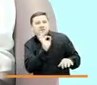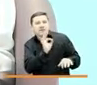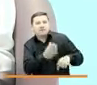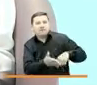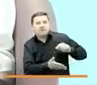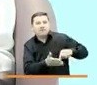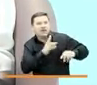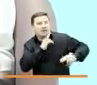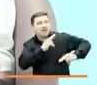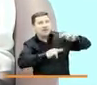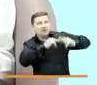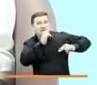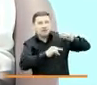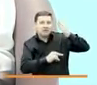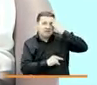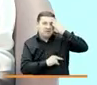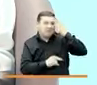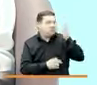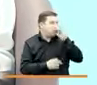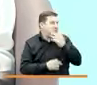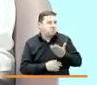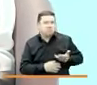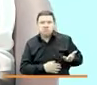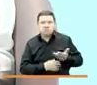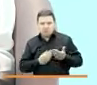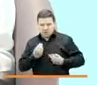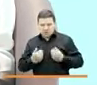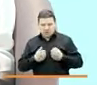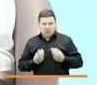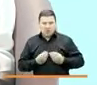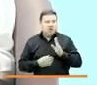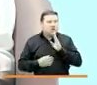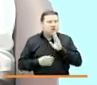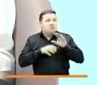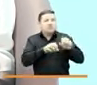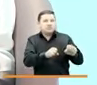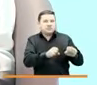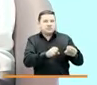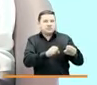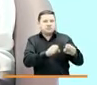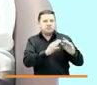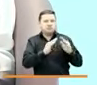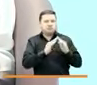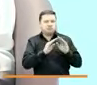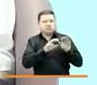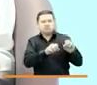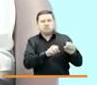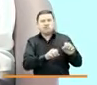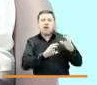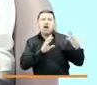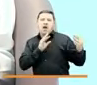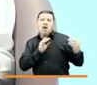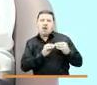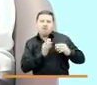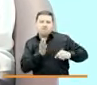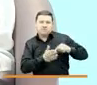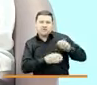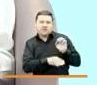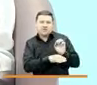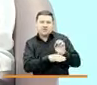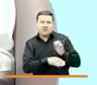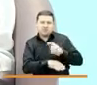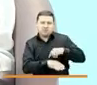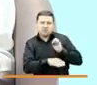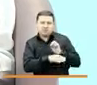constructora, no la hacíamos nosotros, sino la Agencia Nacional Inmobiliaria, por un acuerdo que se firmó con la entidad nuestra